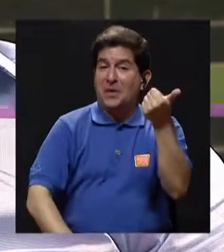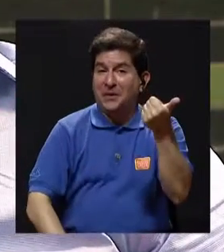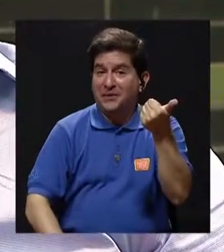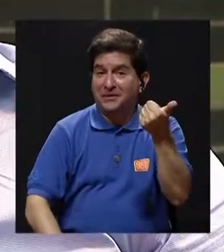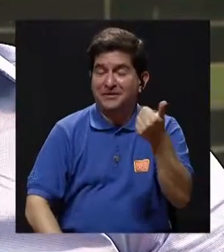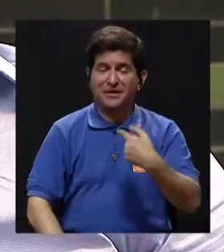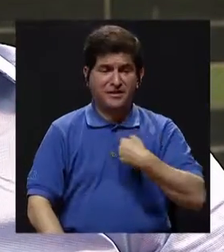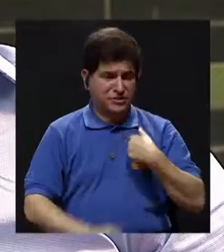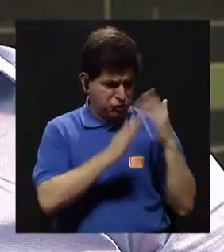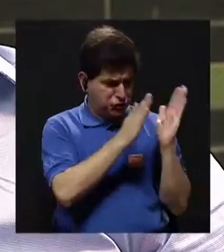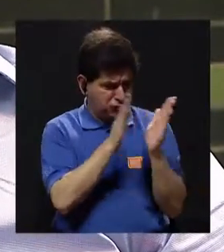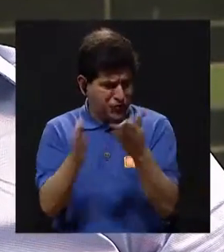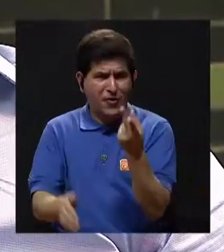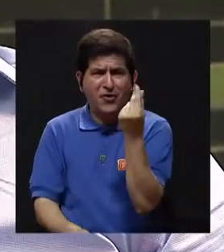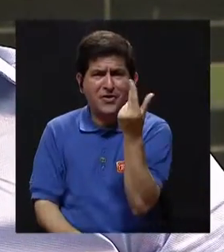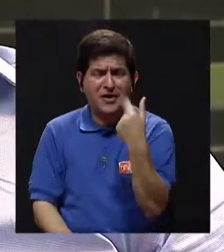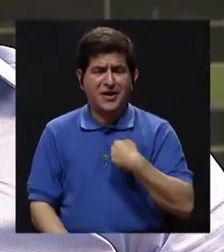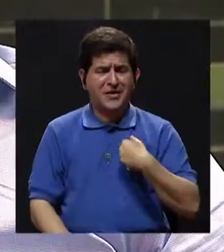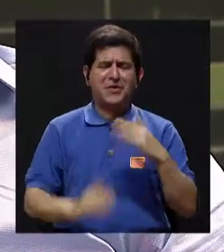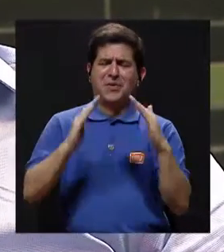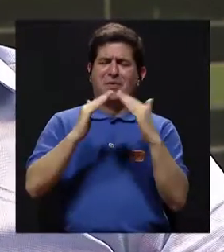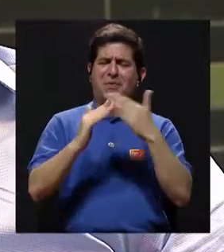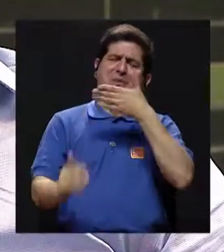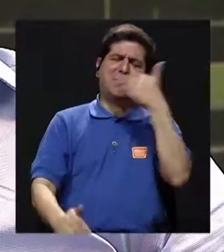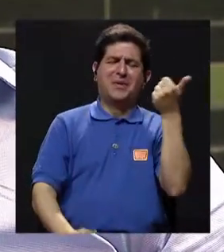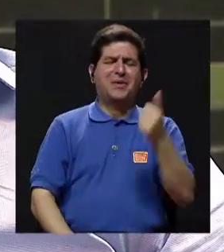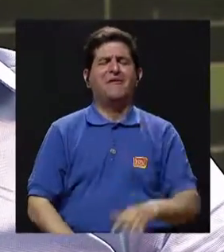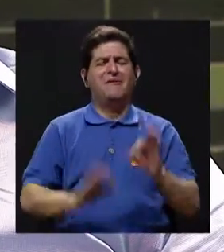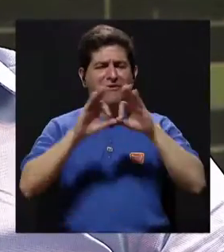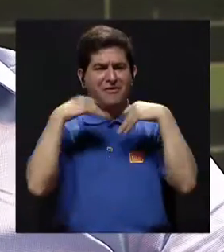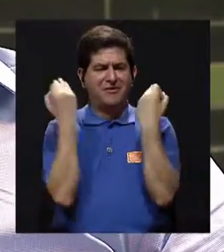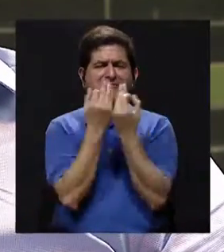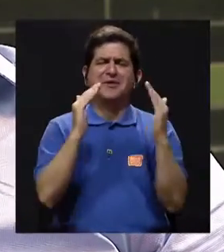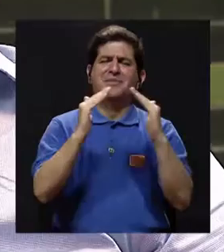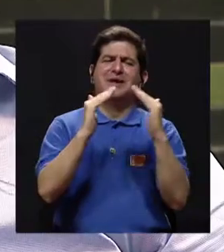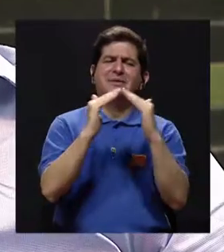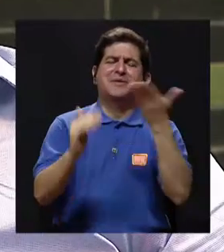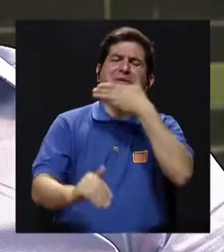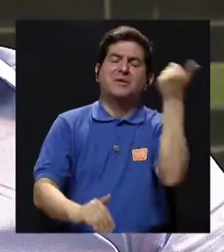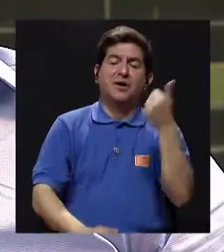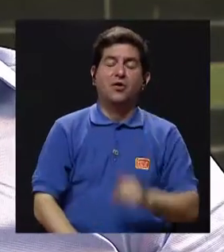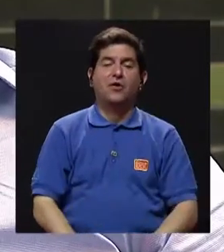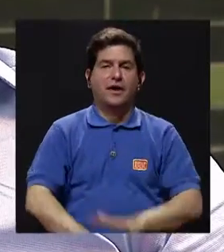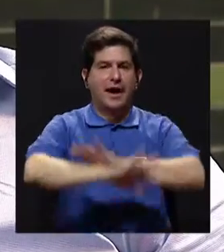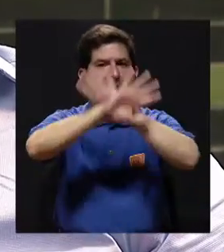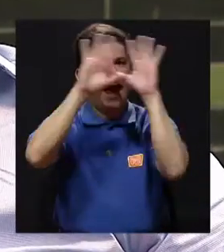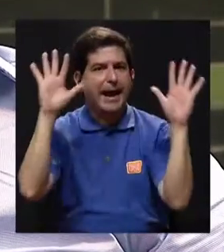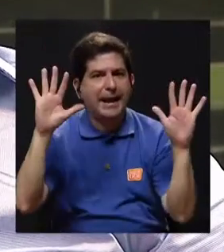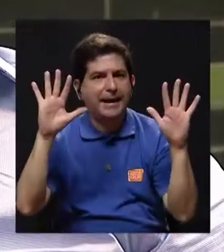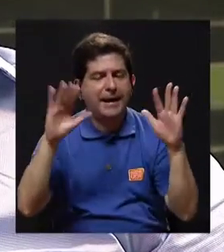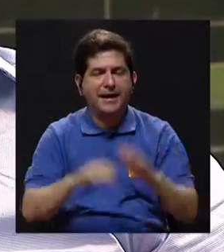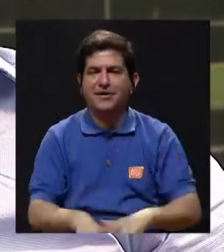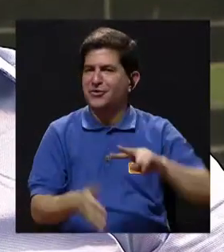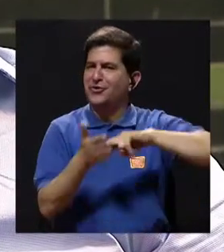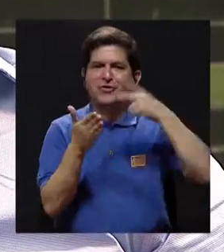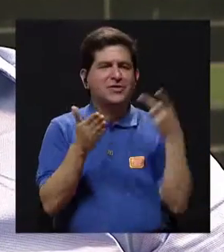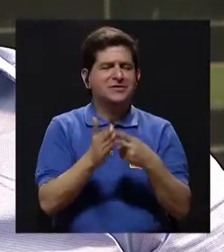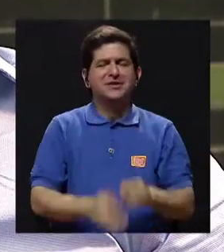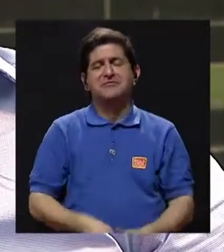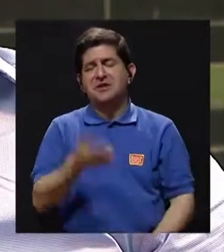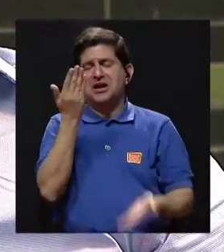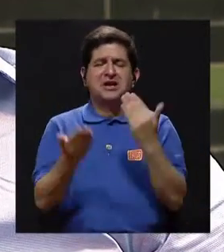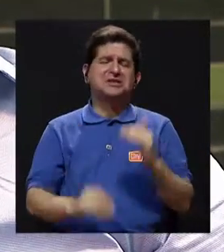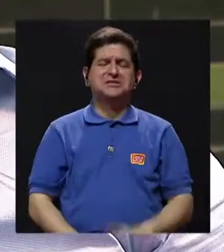En la medida que yo organizo mi dinero voy a vivir mejor, mi familia va a vivir mejor, ojo que aquí aclaro, no es que voy a vivir